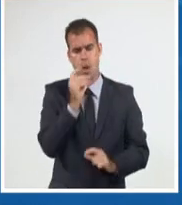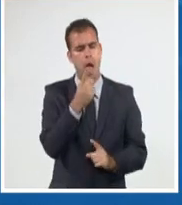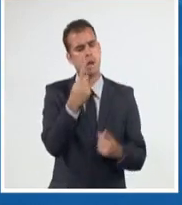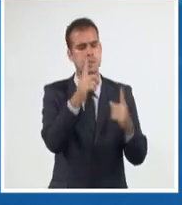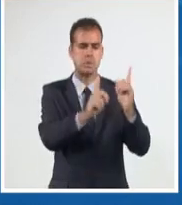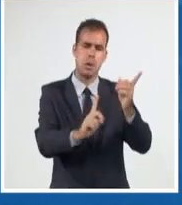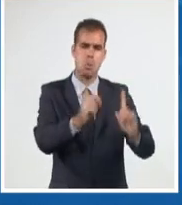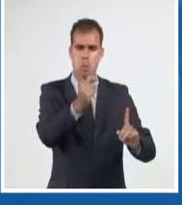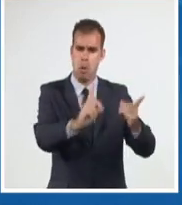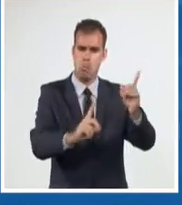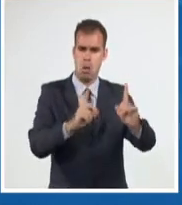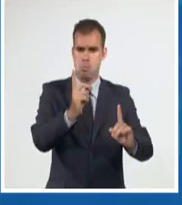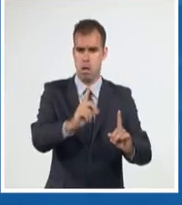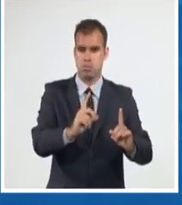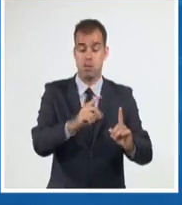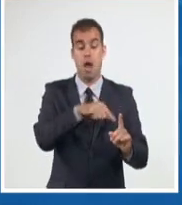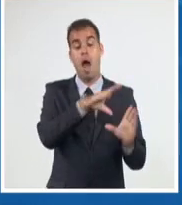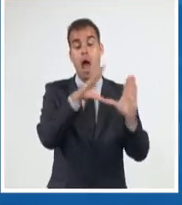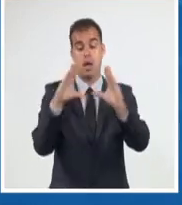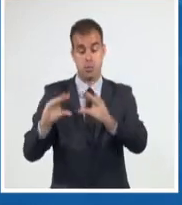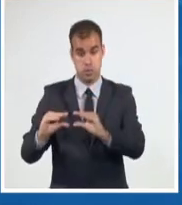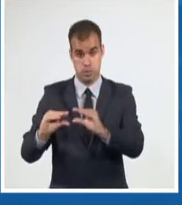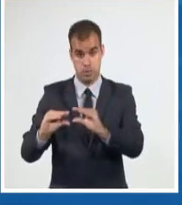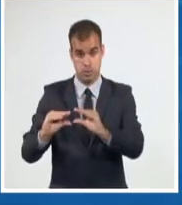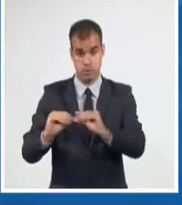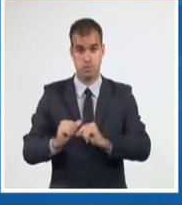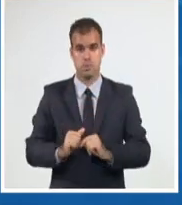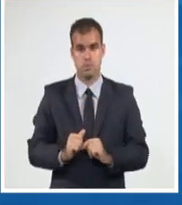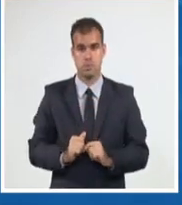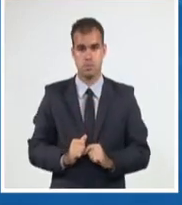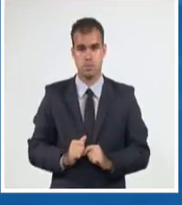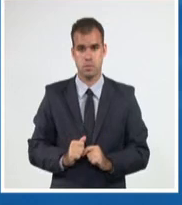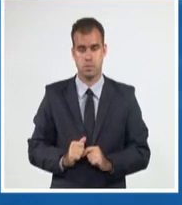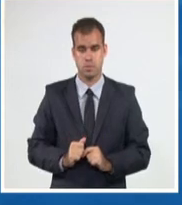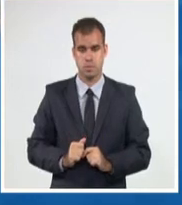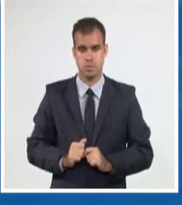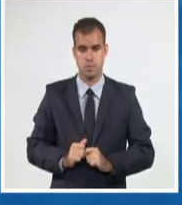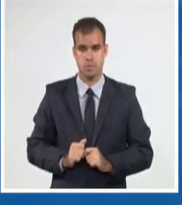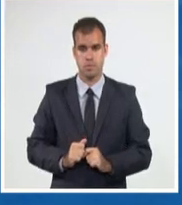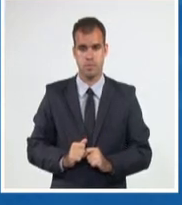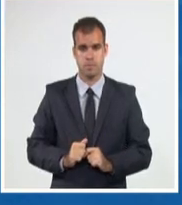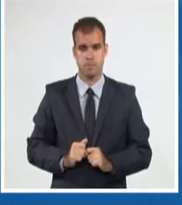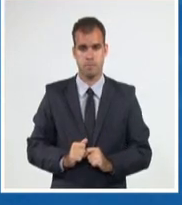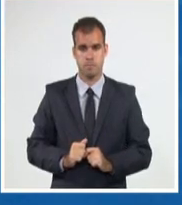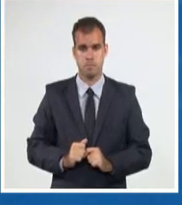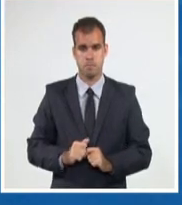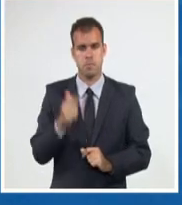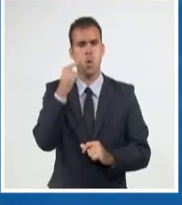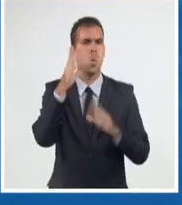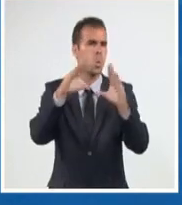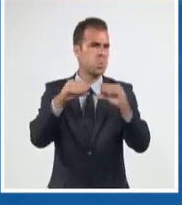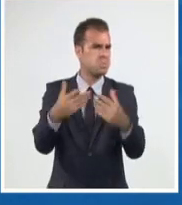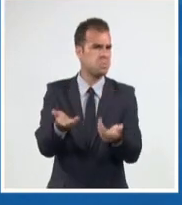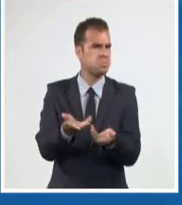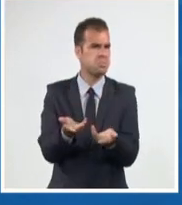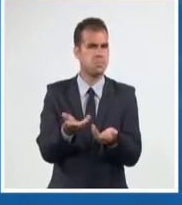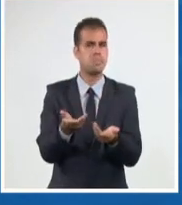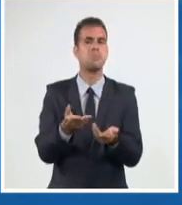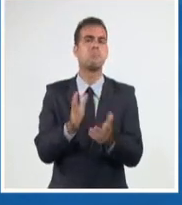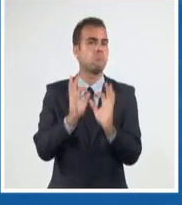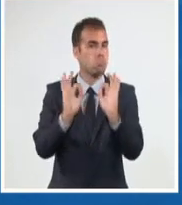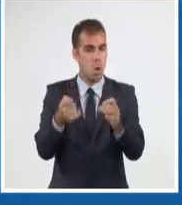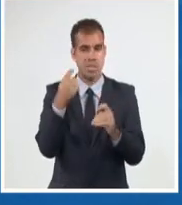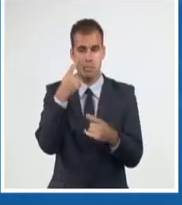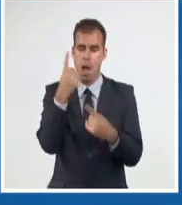eléctricas hasta el anochecer que serán más aislados en el resto del archipiélago. En la noche, bueno, se mantienen los nublados todavía